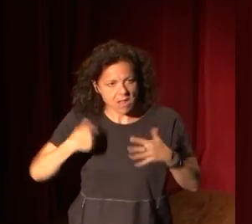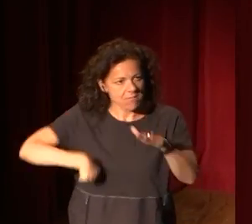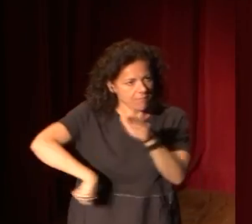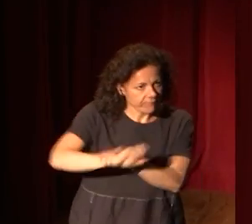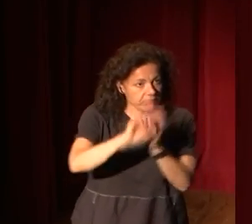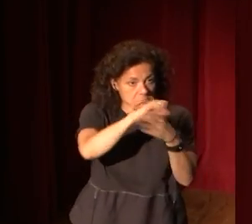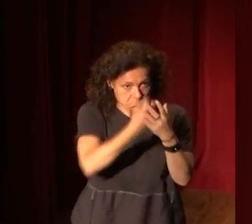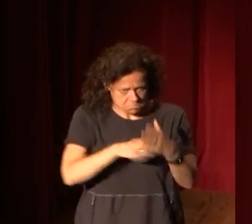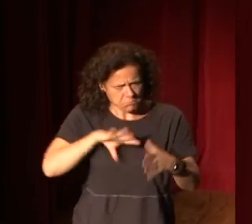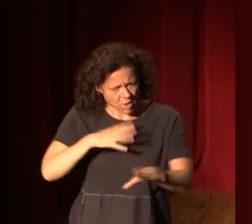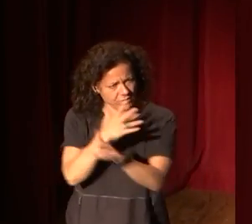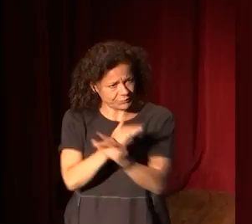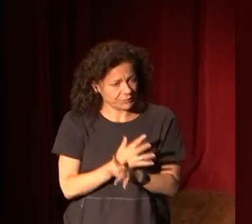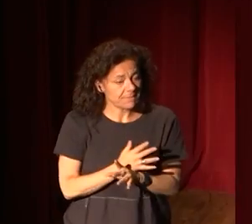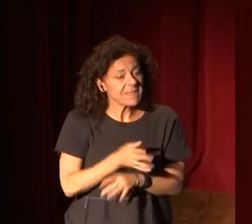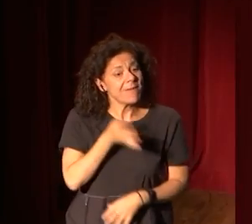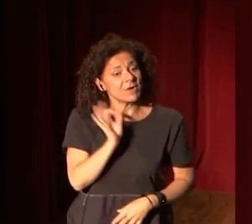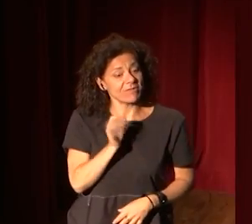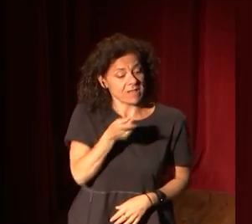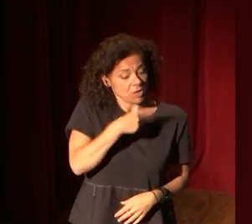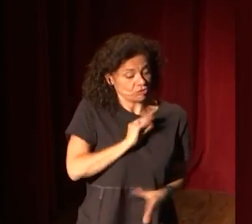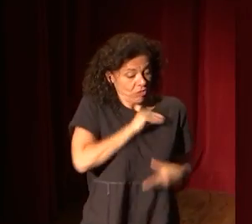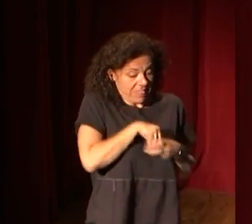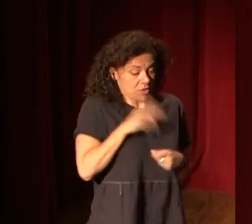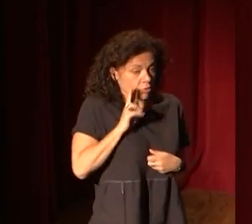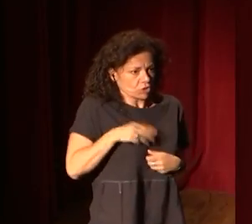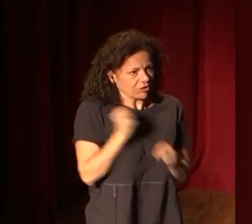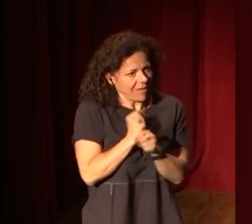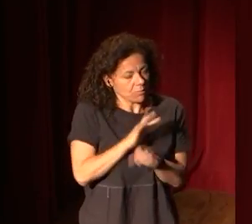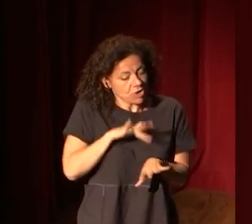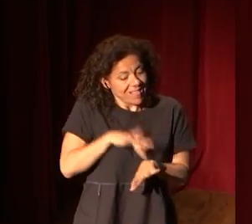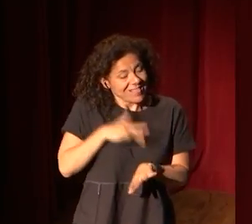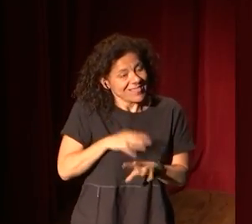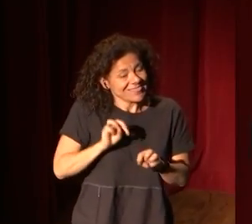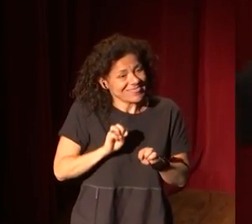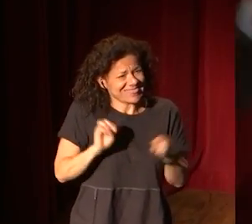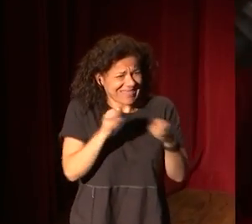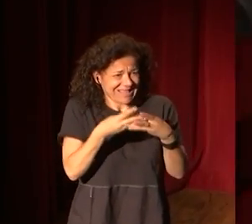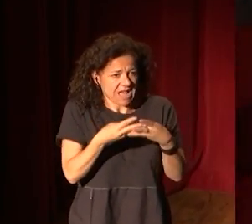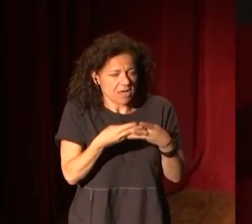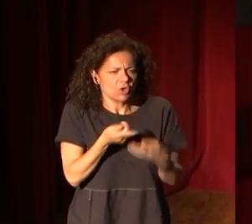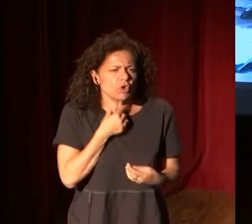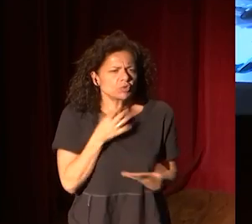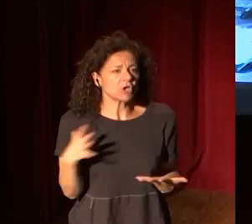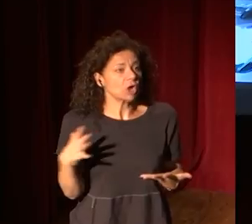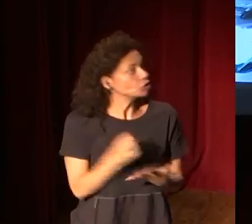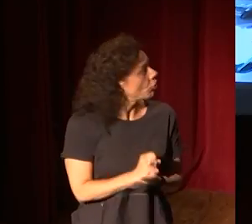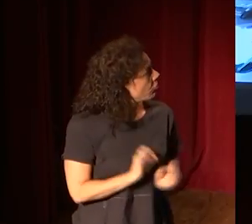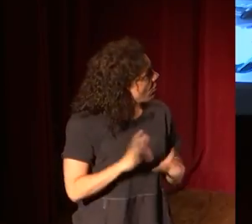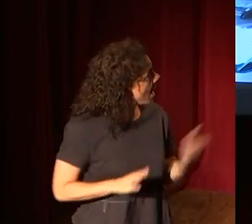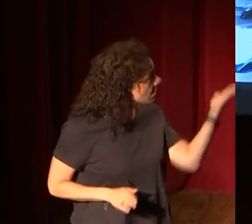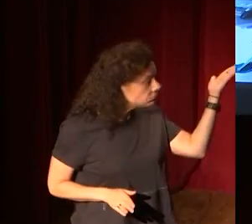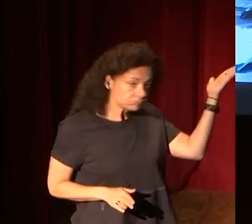Bien, de verdad que los que somos de digital en los museos tenemos ese gusto por todo lo que sea esto